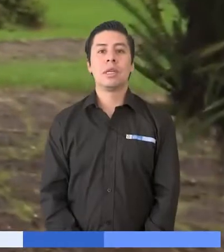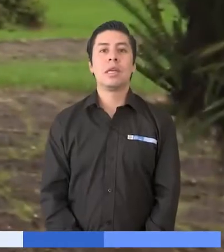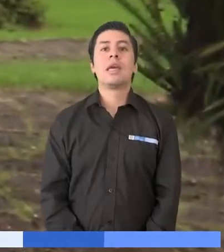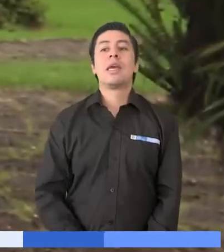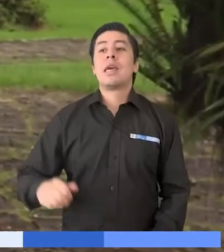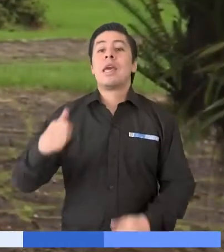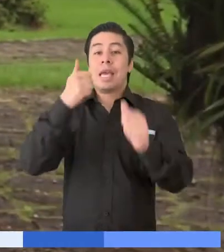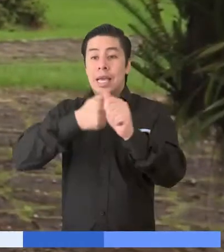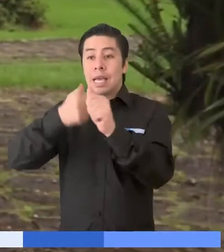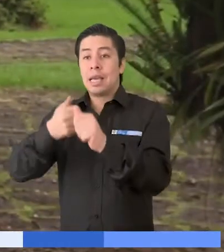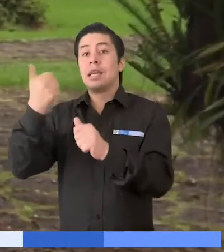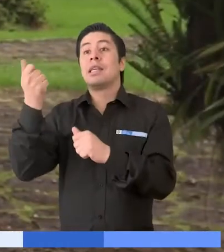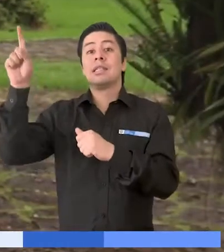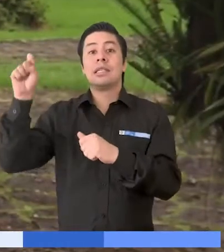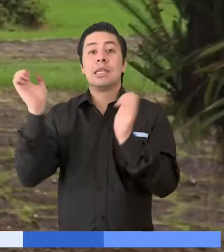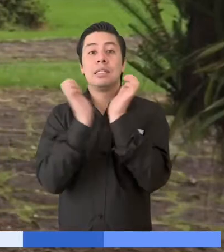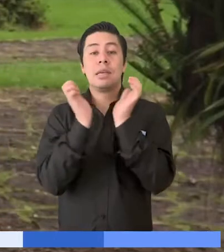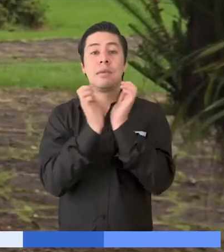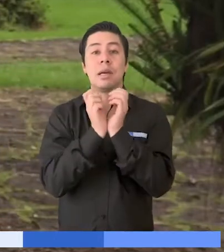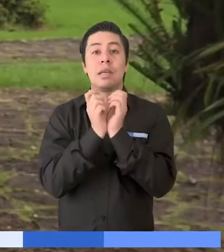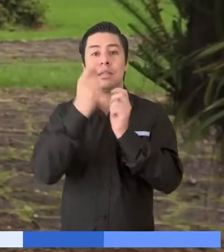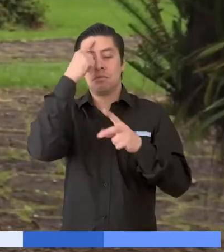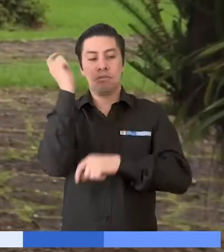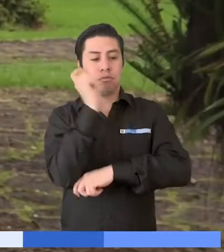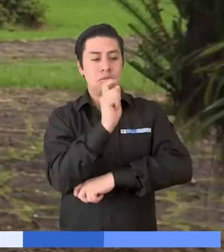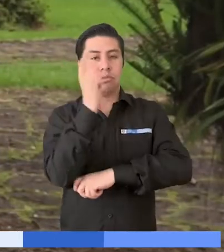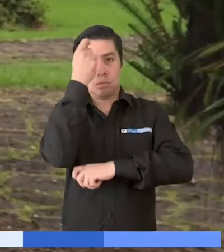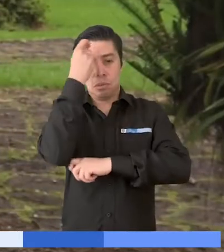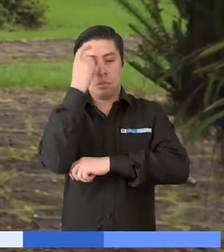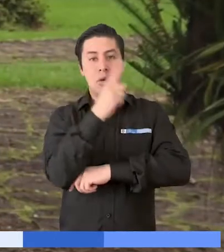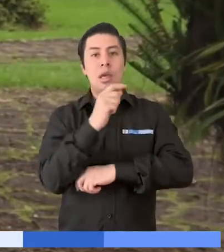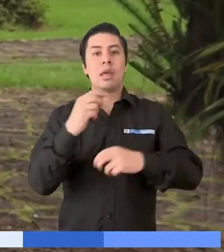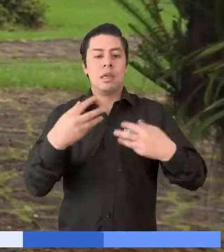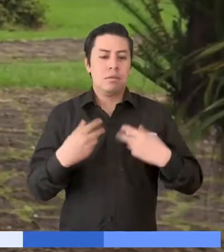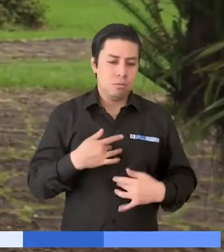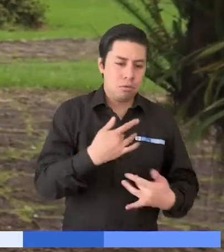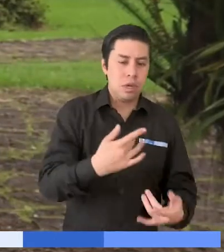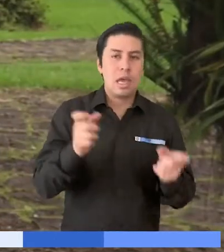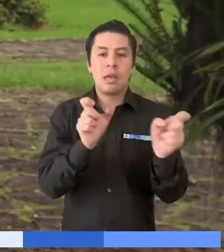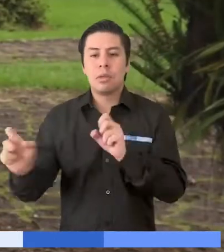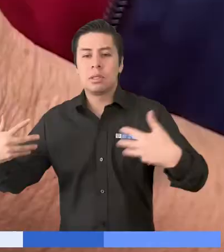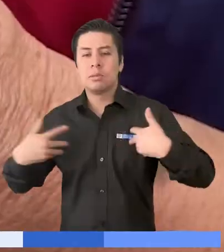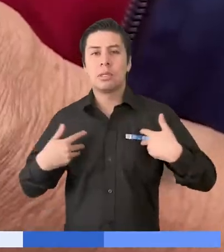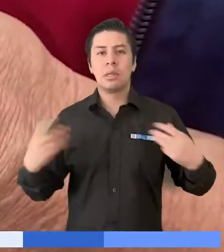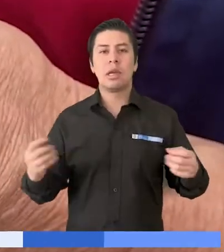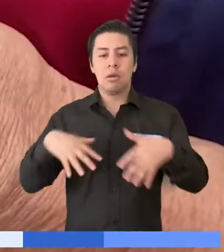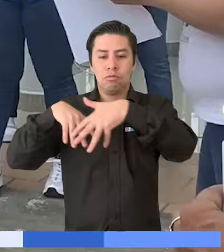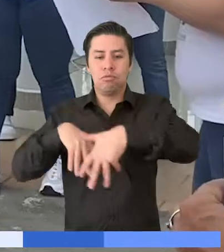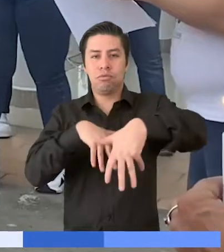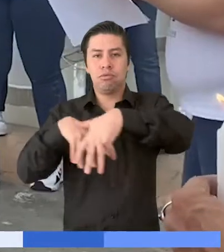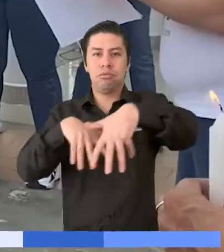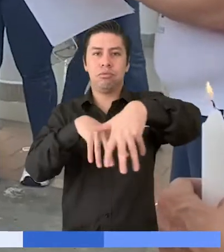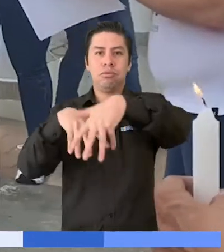Cada 16 de mayo se conmemora en Barranca Bermeja el Día de la Memoria y Solidaridad con las víctimas del conflicto. Con una